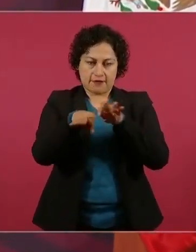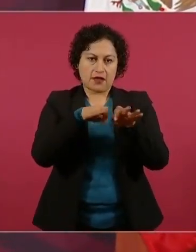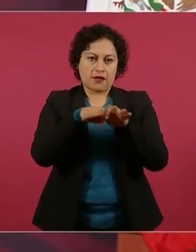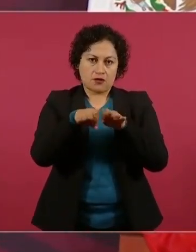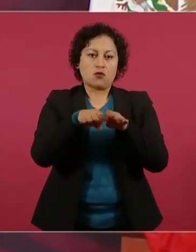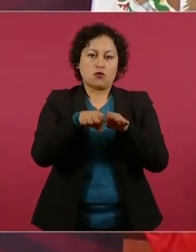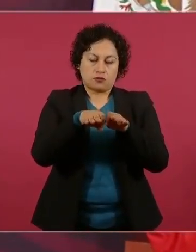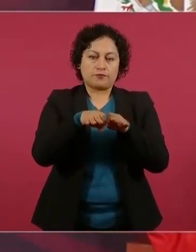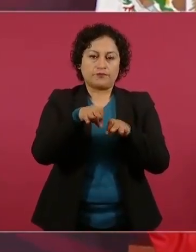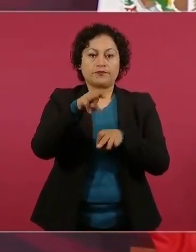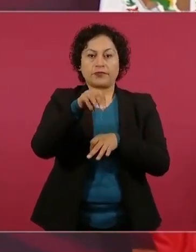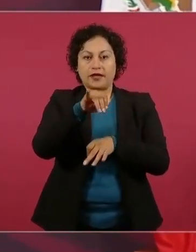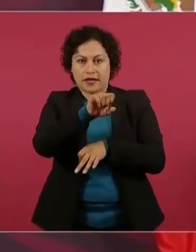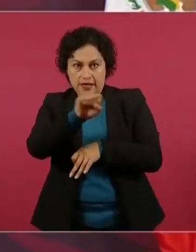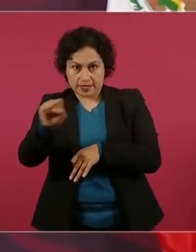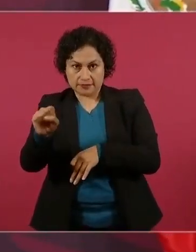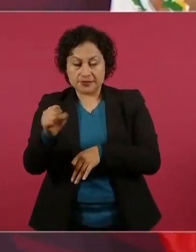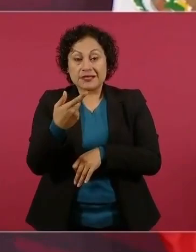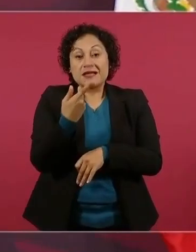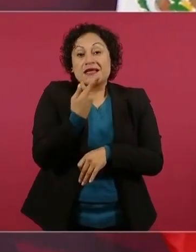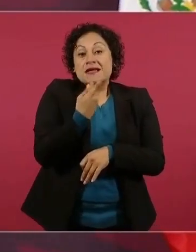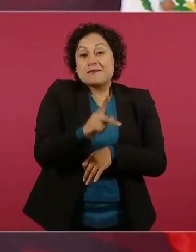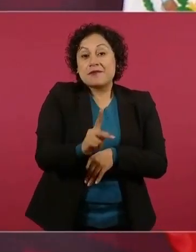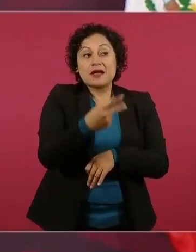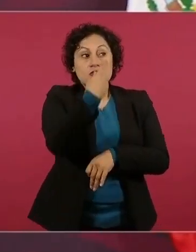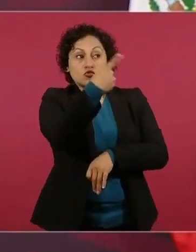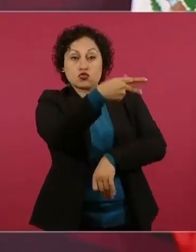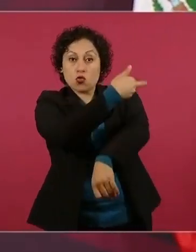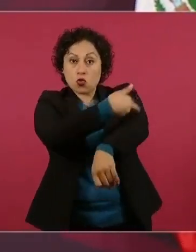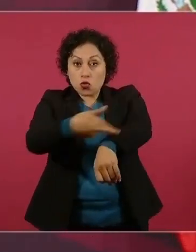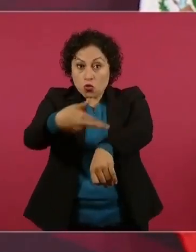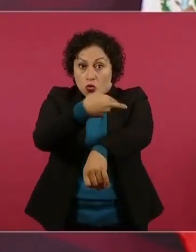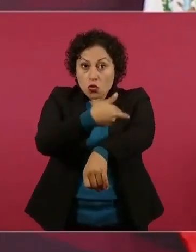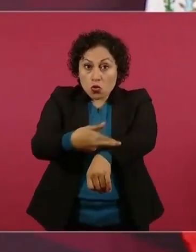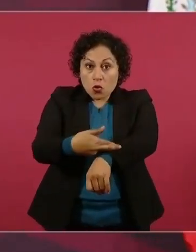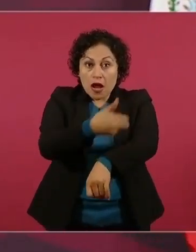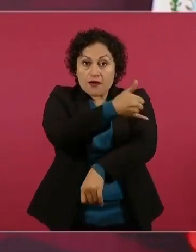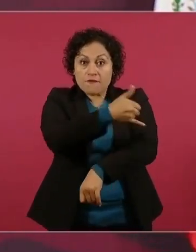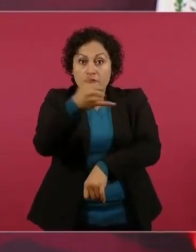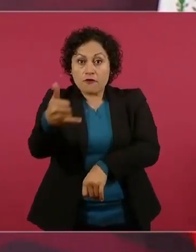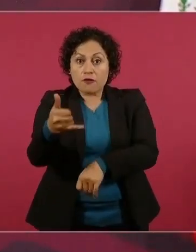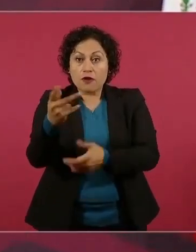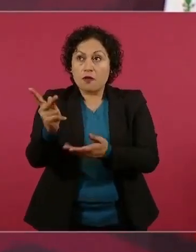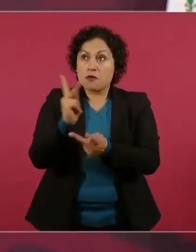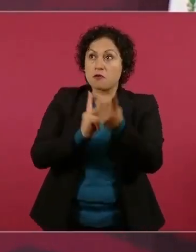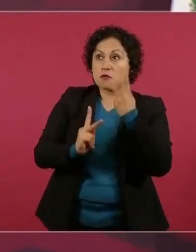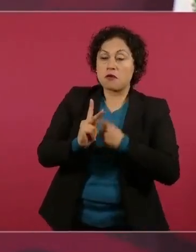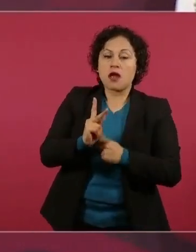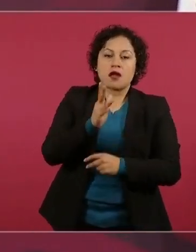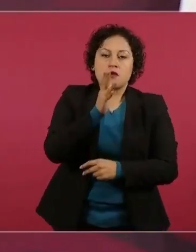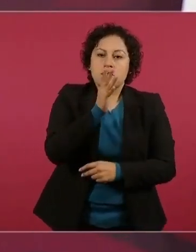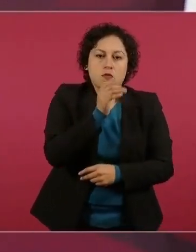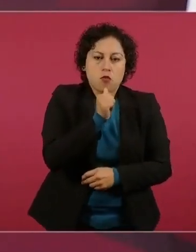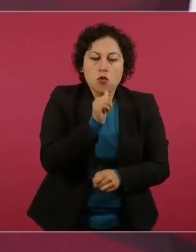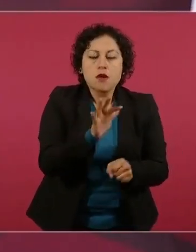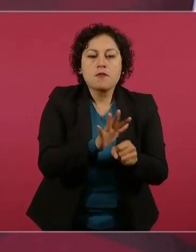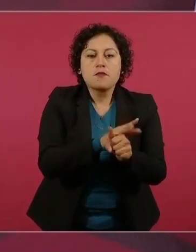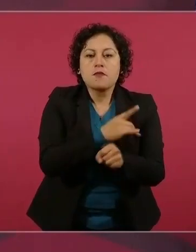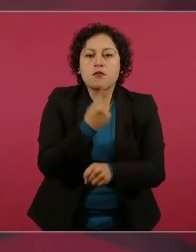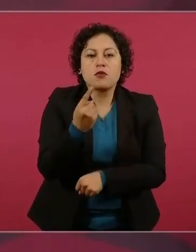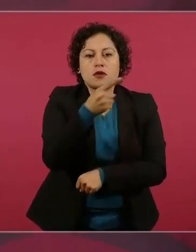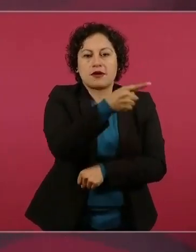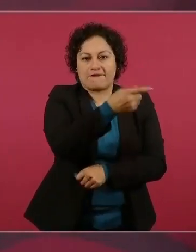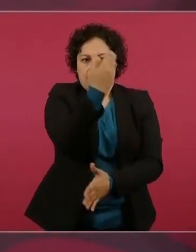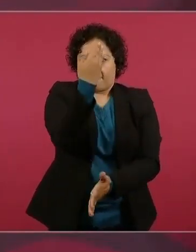crédito del Infonavit porque no tienen regularizada su propiedad. Entonces, la gobernadora